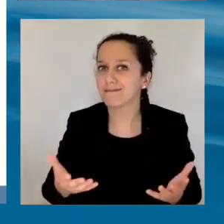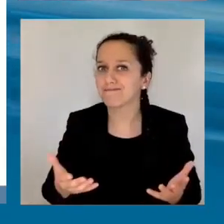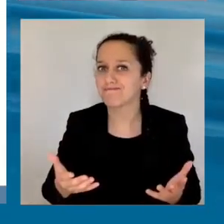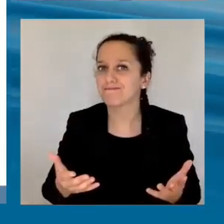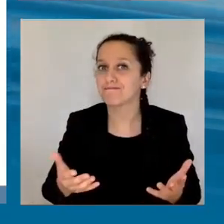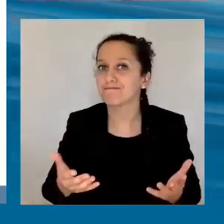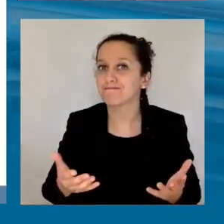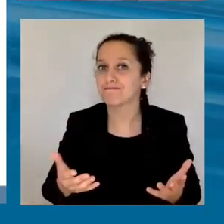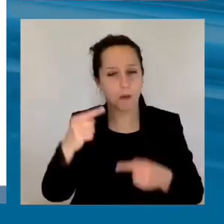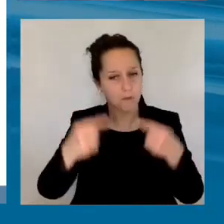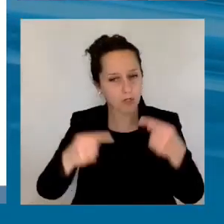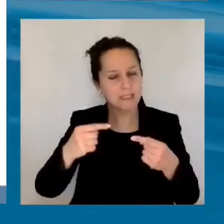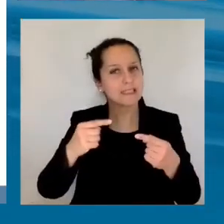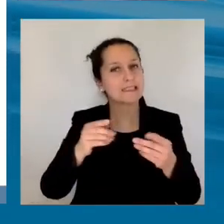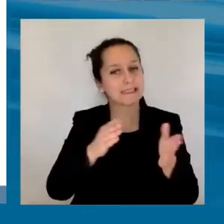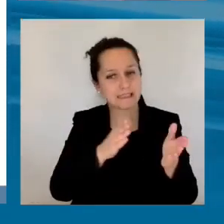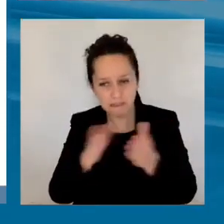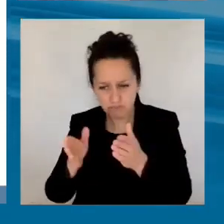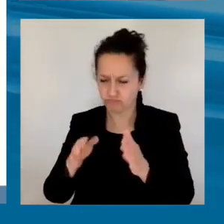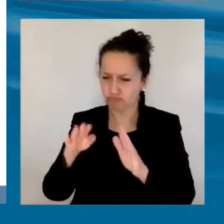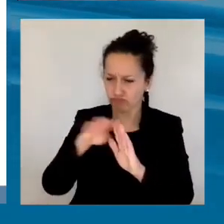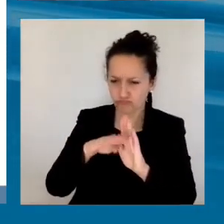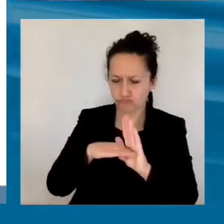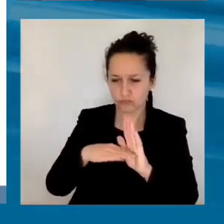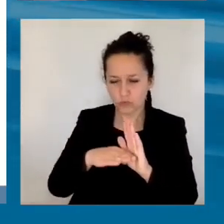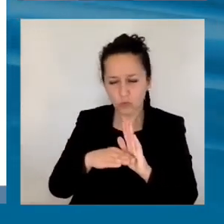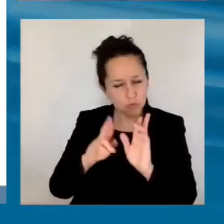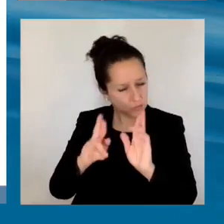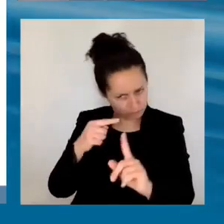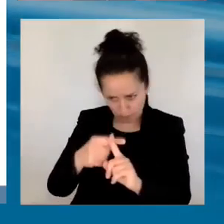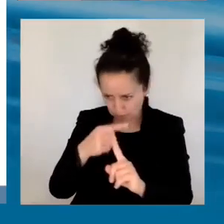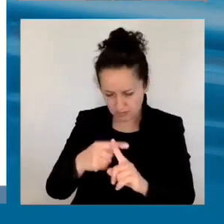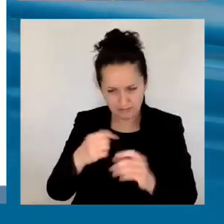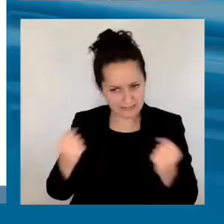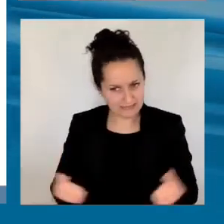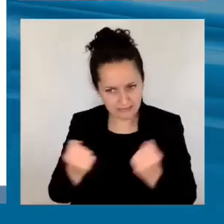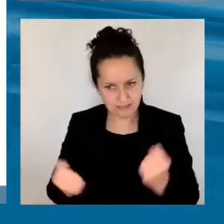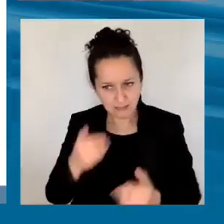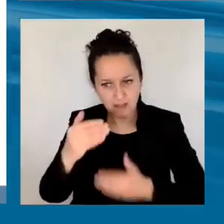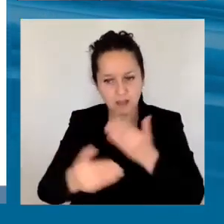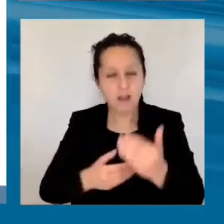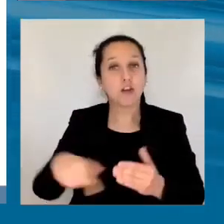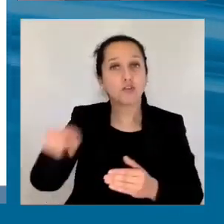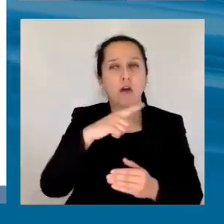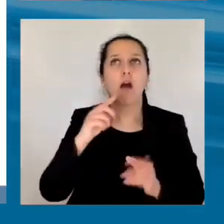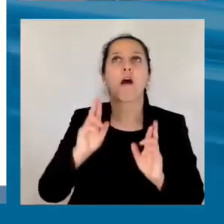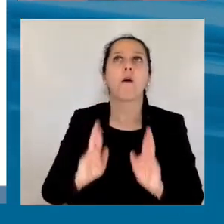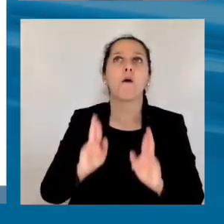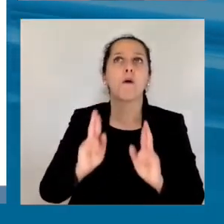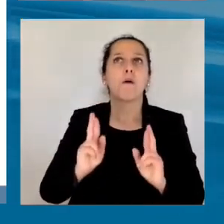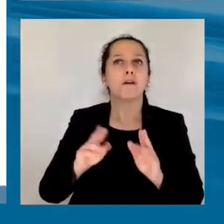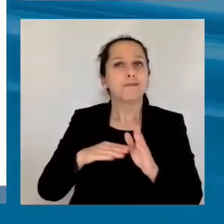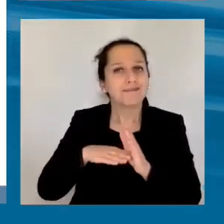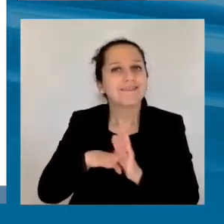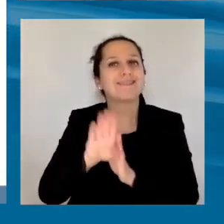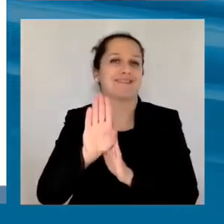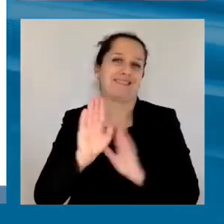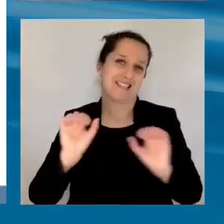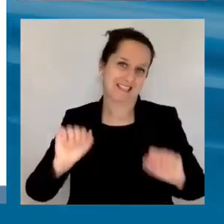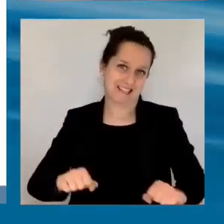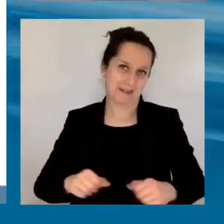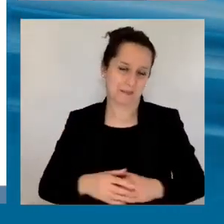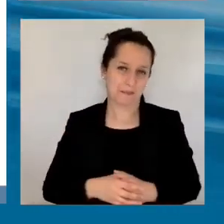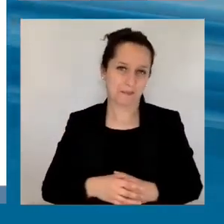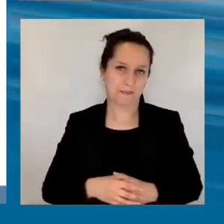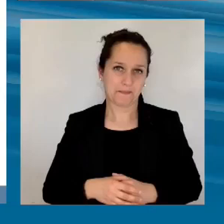devolver la esperanza, ¿no? Devolver la esperanza poniendo estas cosas en práctica. Desde CEPAL estamos apoyando la